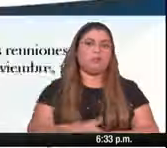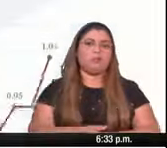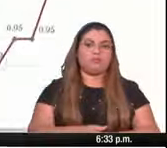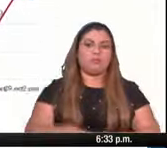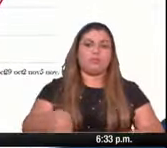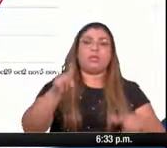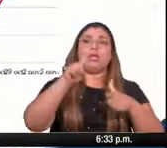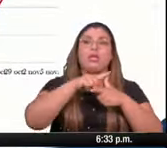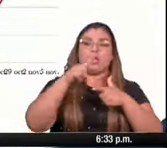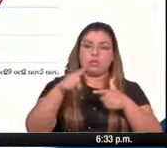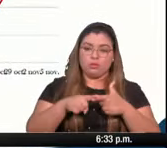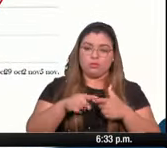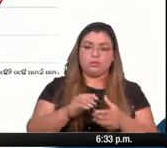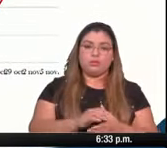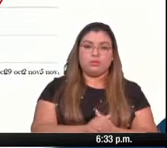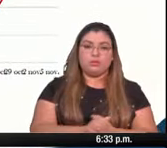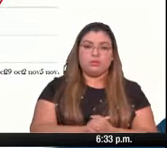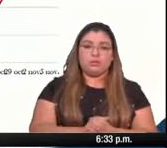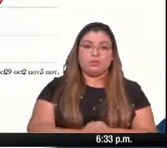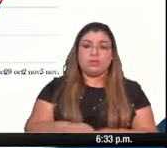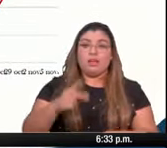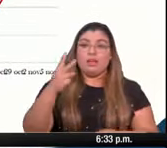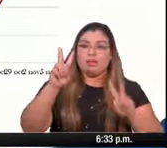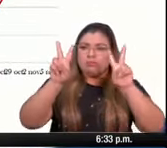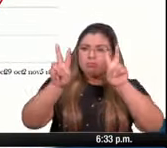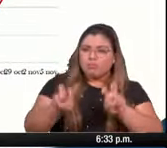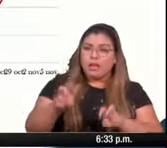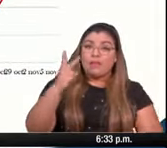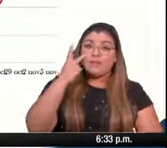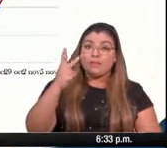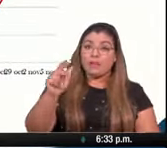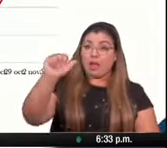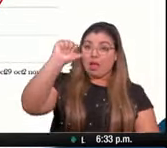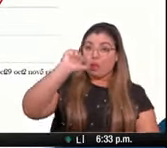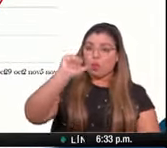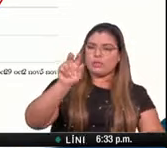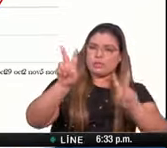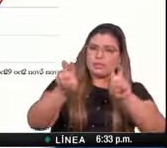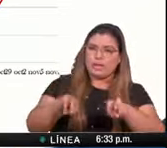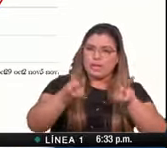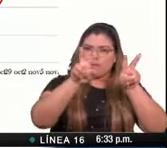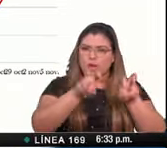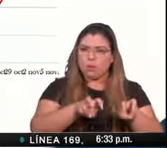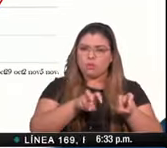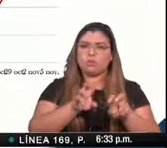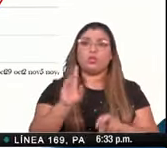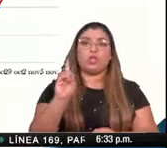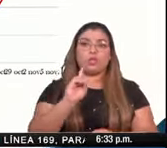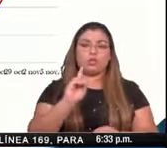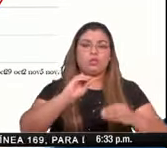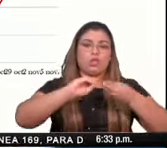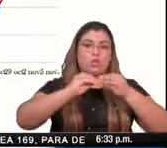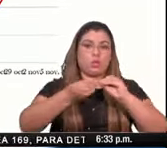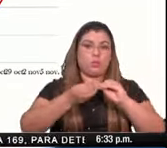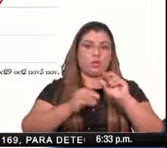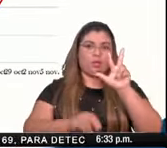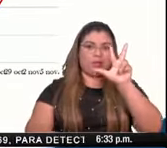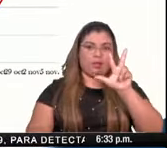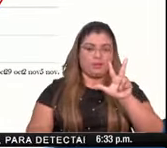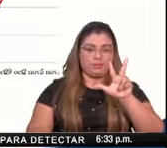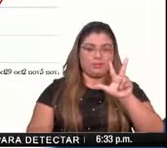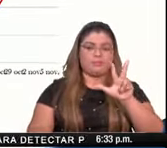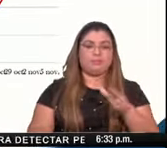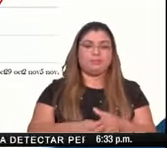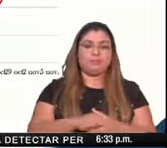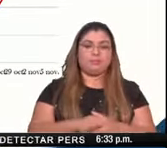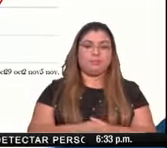hemos evaluado a Veraguas y se encuentra en la parte tres es decir ellos